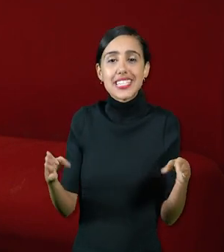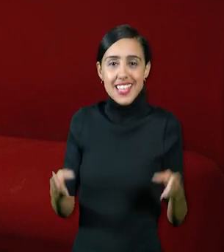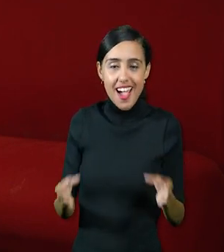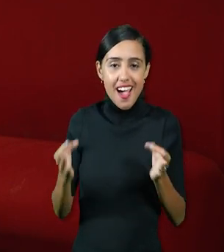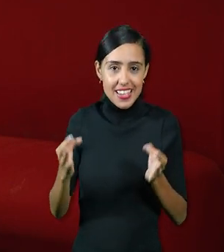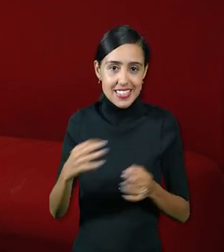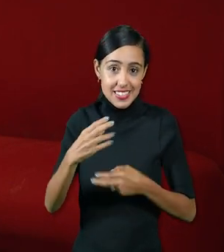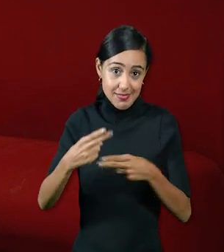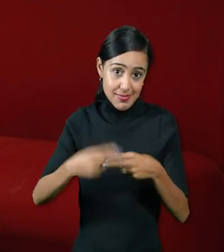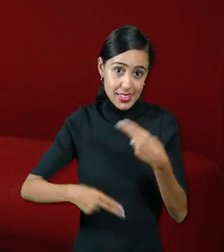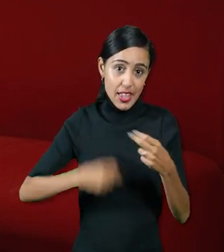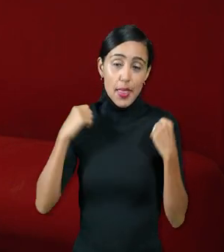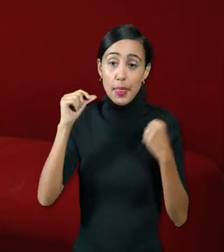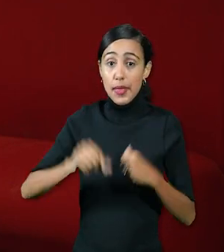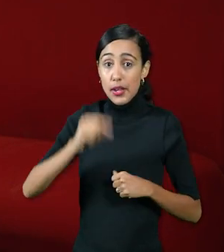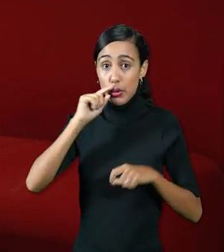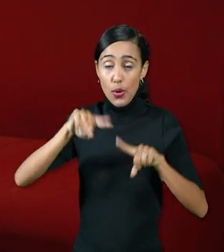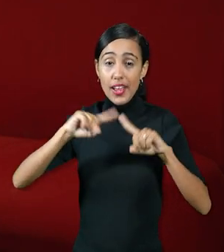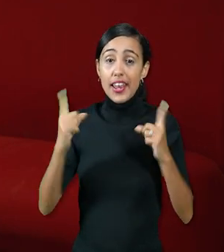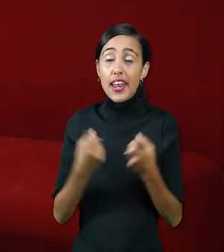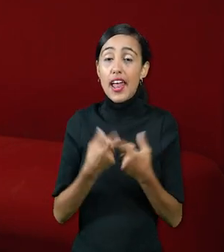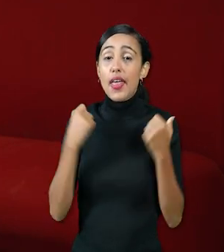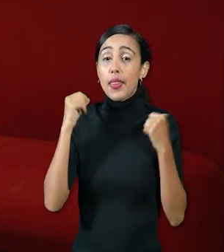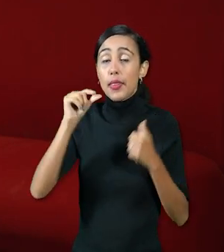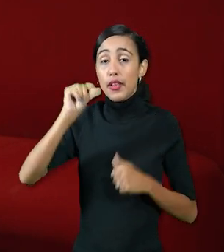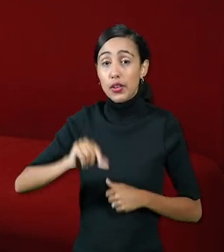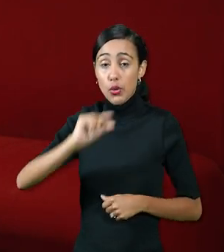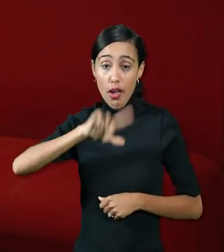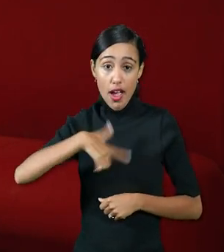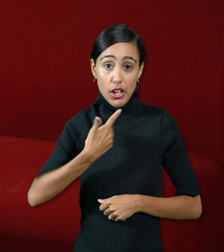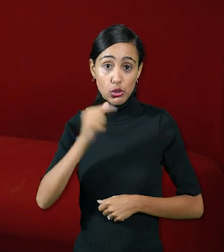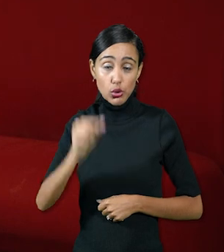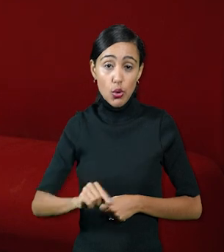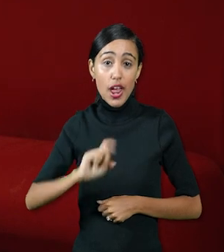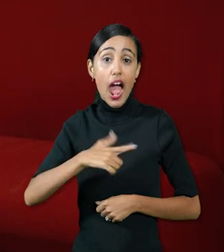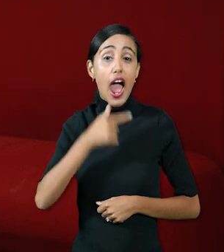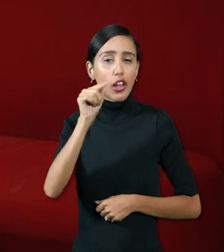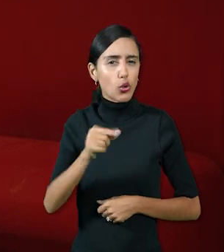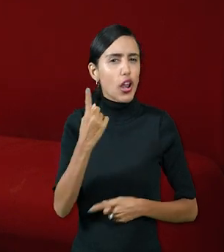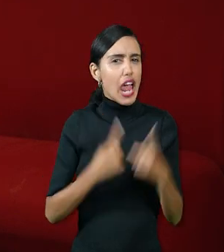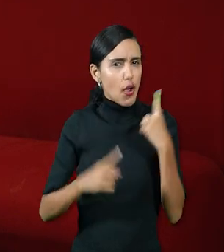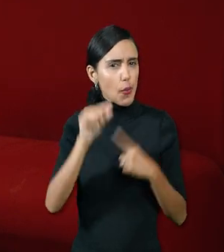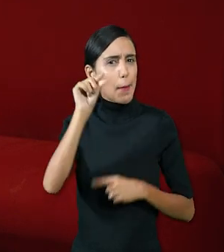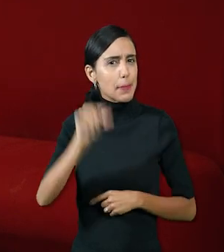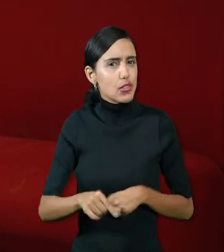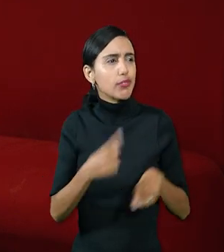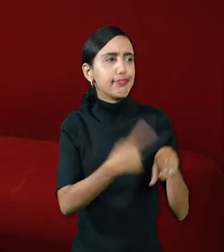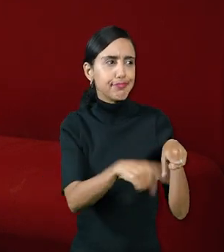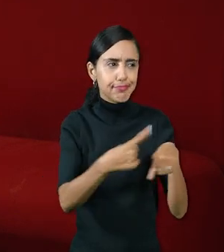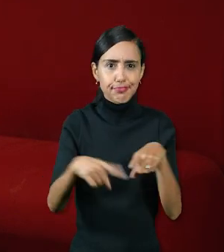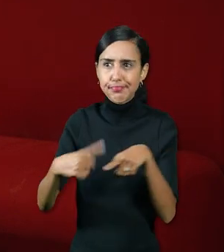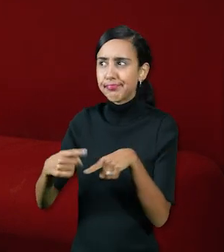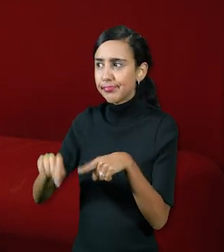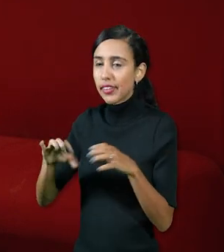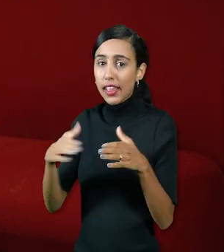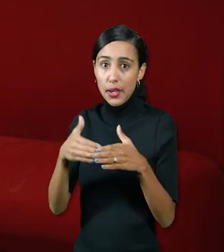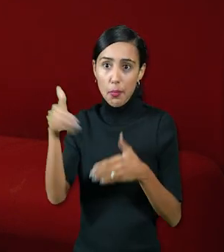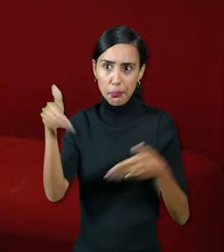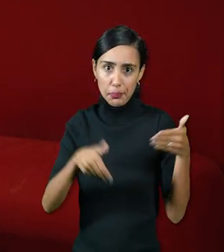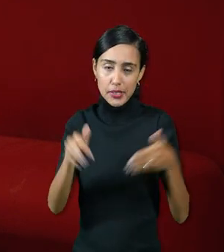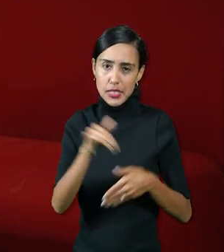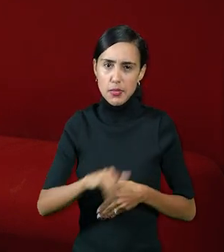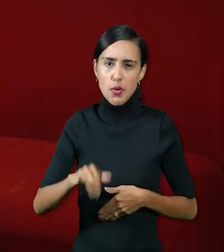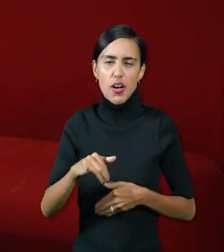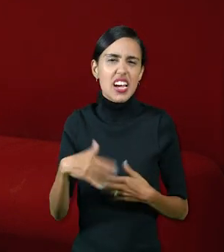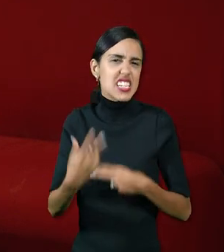general, el director de actores, los actores y algunos integrantes del resto del equipo ¿Qué se hace en el trabajo